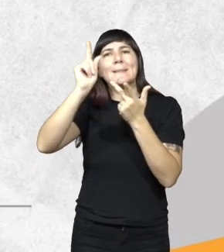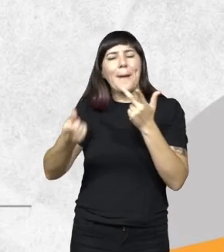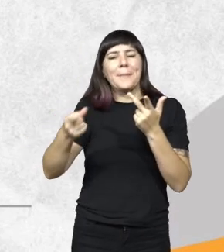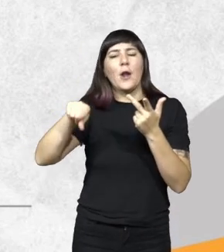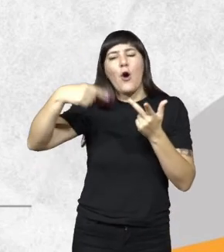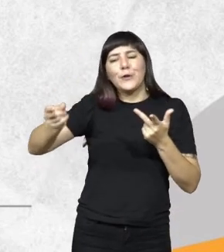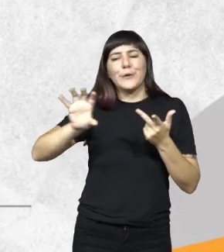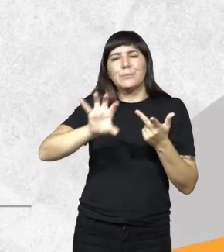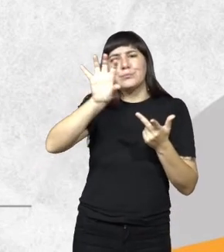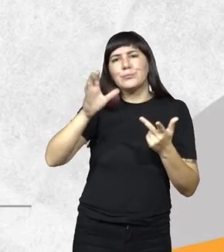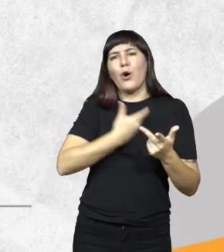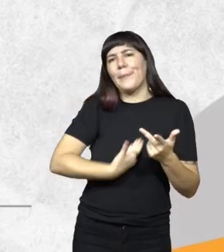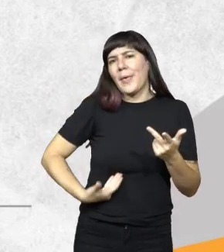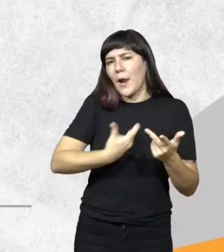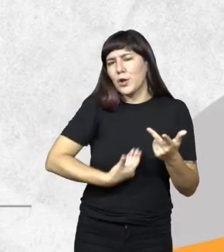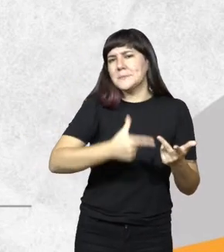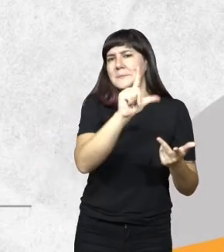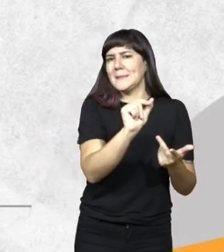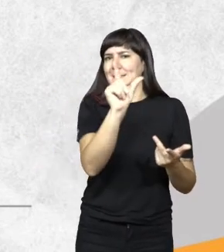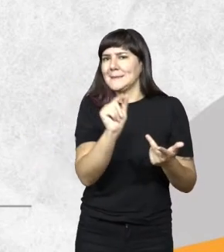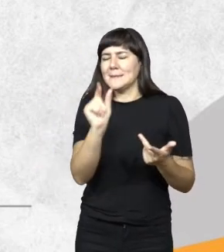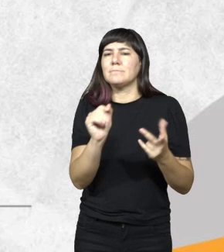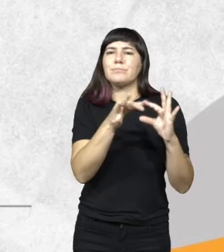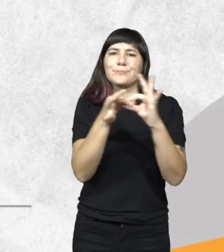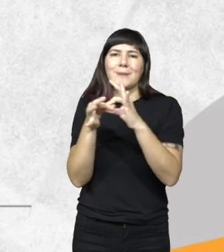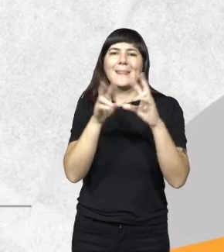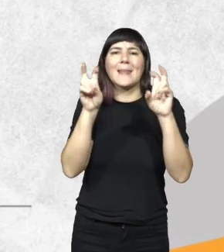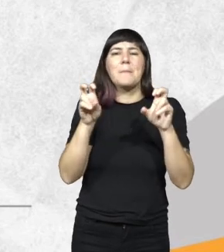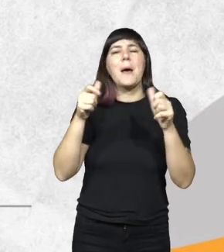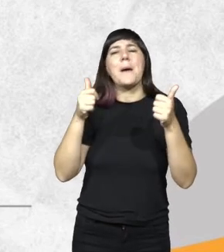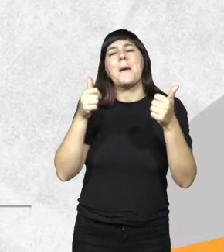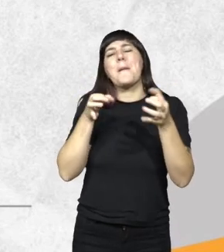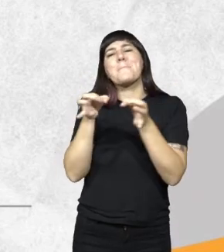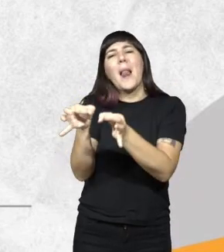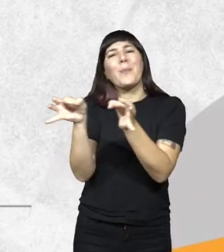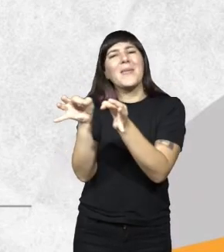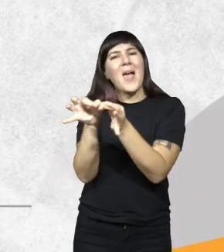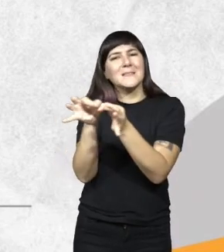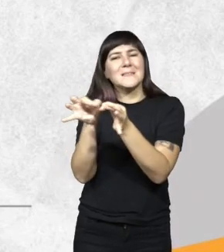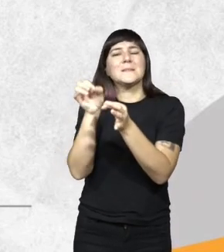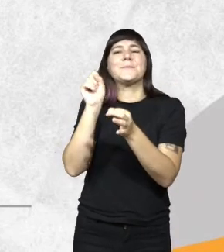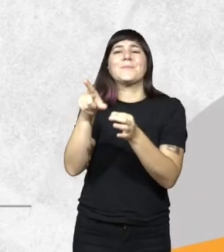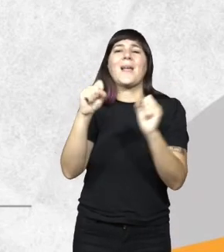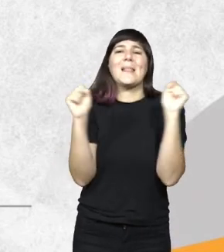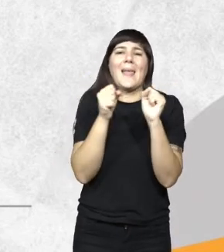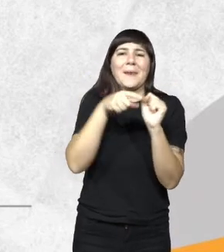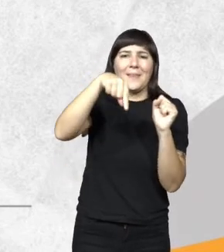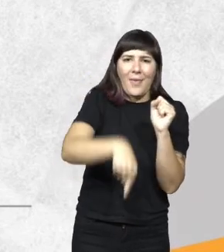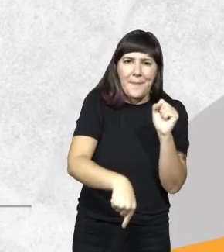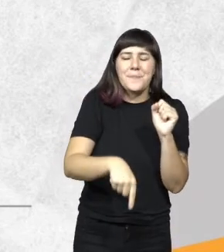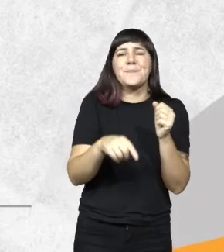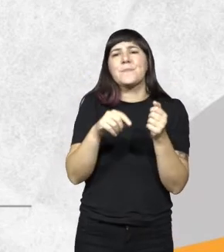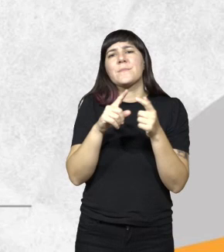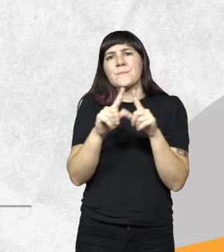gobiernos de otros países asociados a la cuestión Malvinas y a la cuestión asociada a la Antártida. Nuestra población es